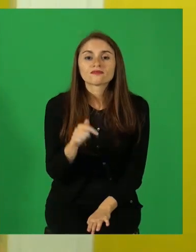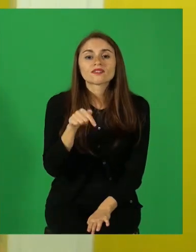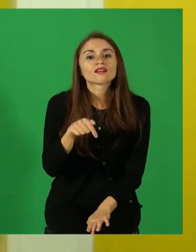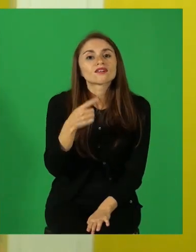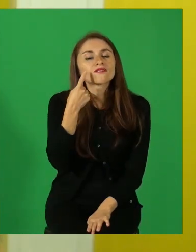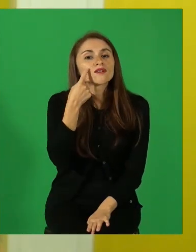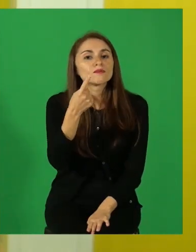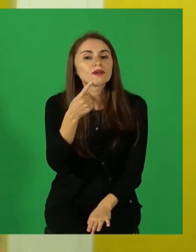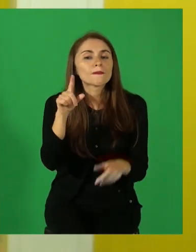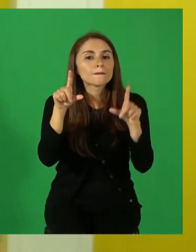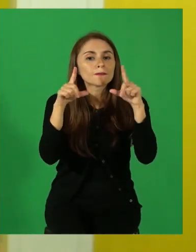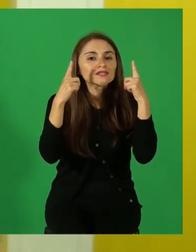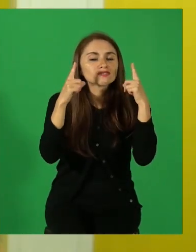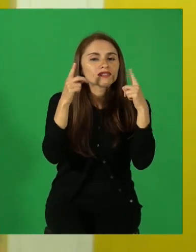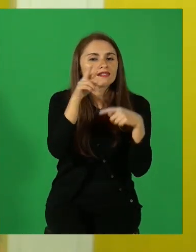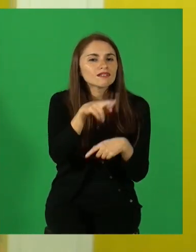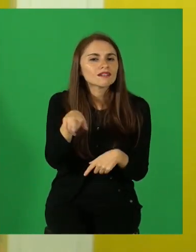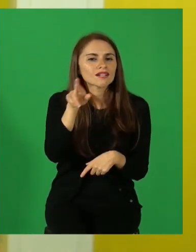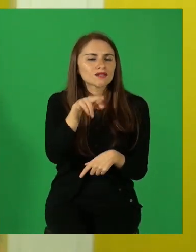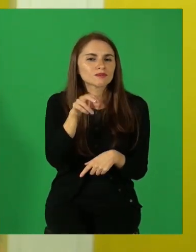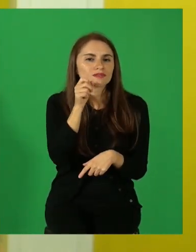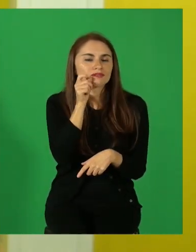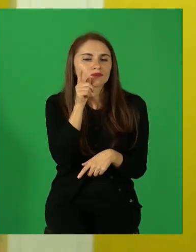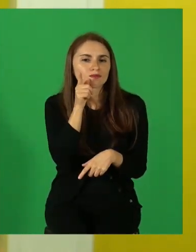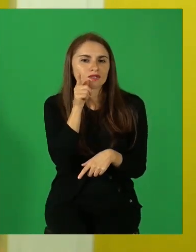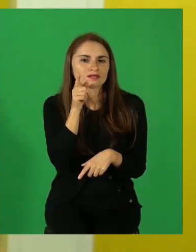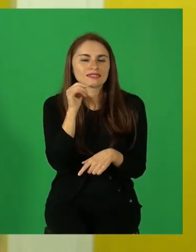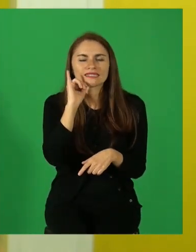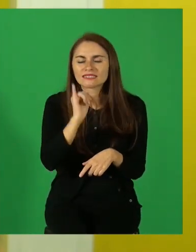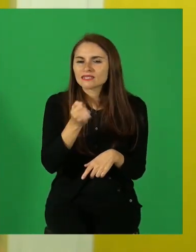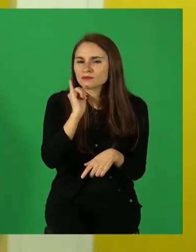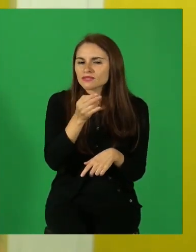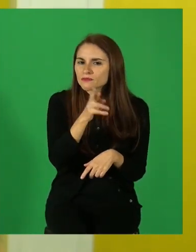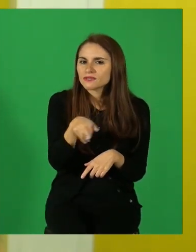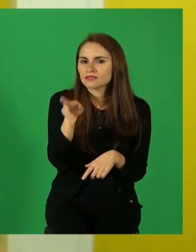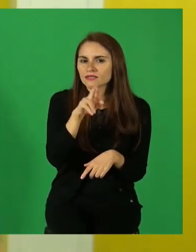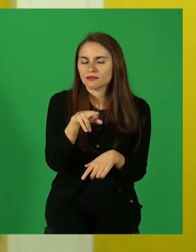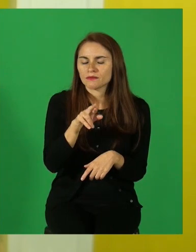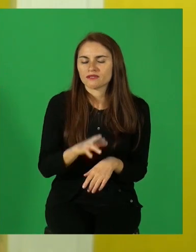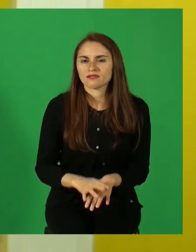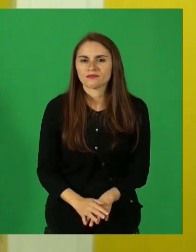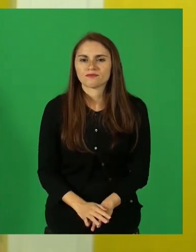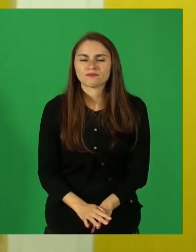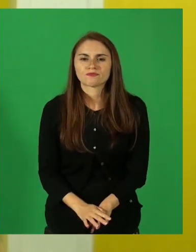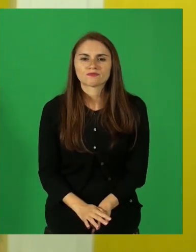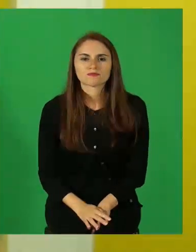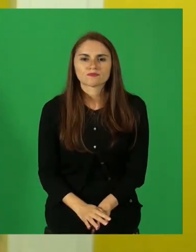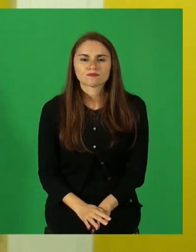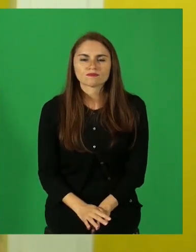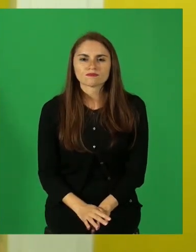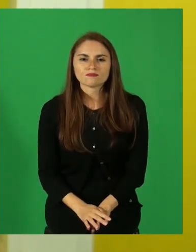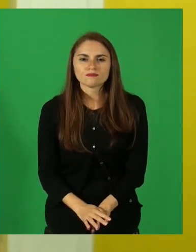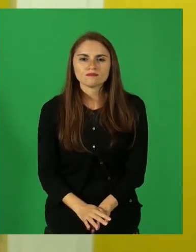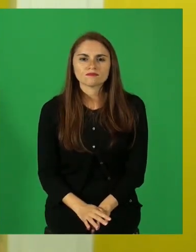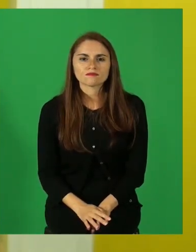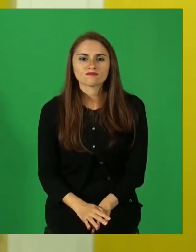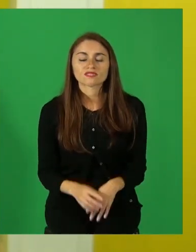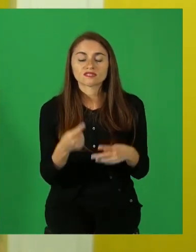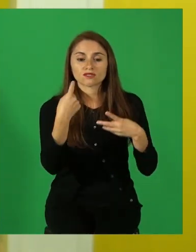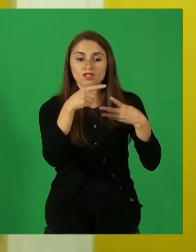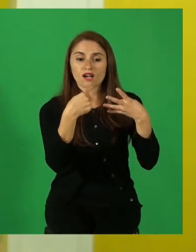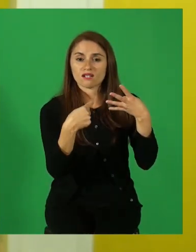qué tipo de personajes se repiten. Aparecen una y otra vez en distintas obras. Es decir, presentan las mismas